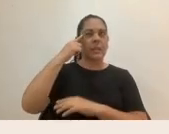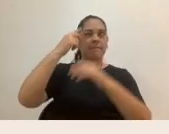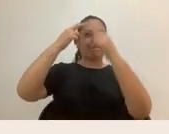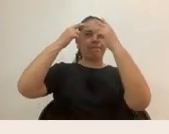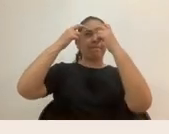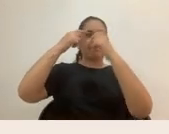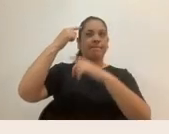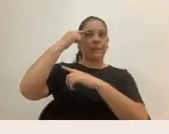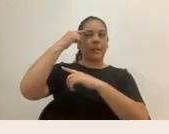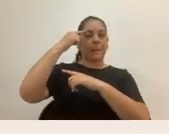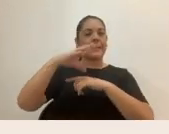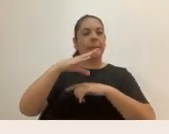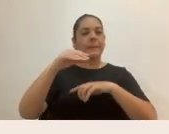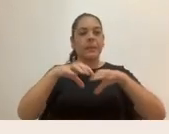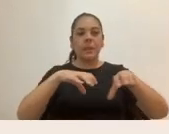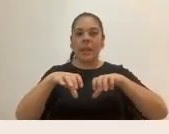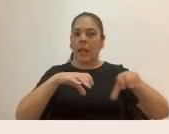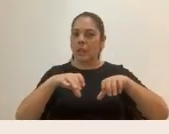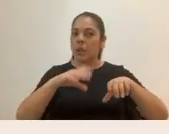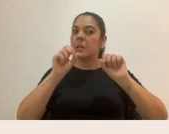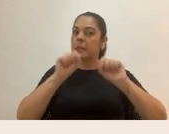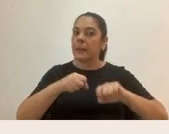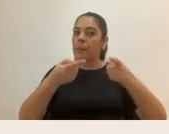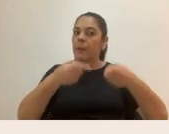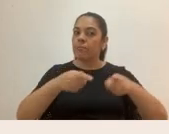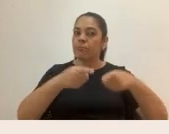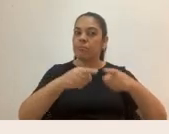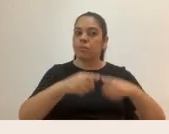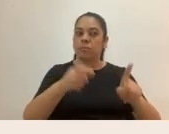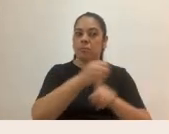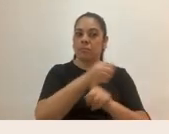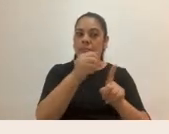acciones que pueden reproducir o generar violencia o desigualdad.